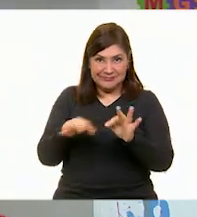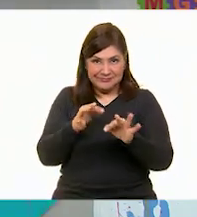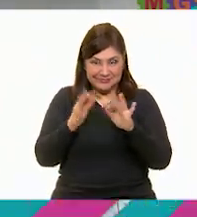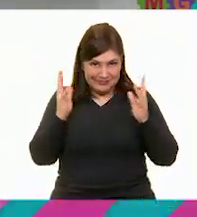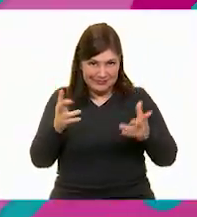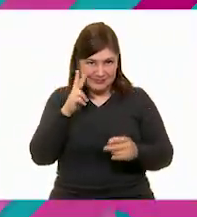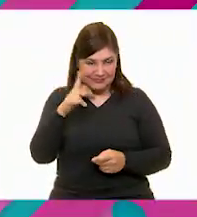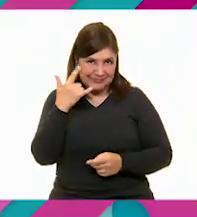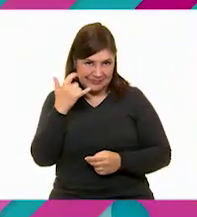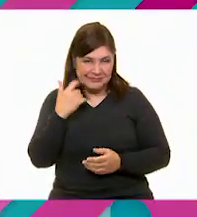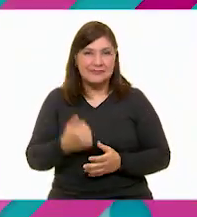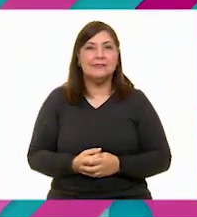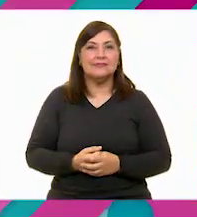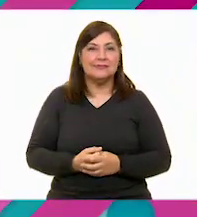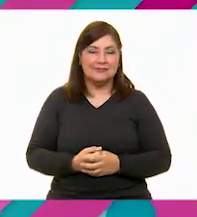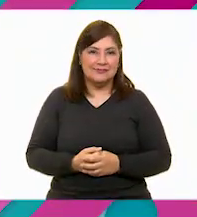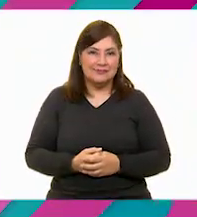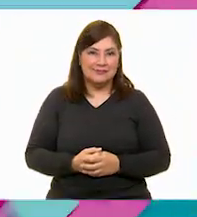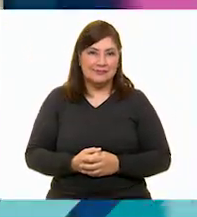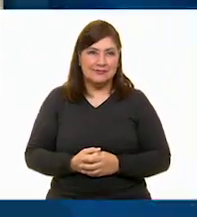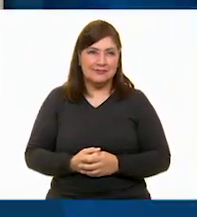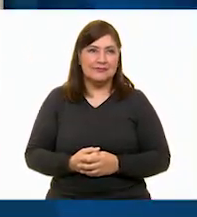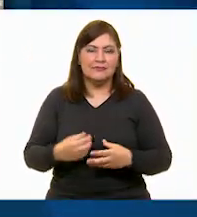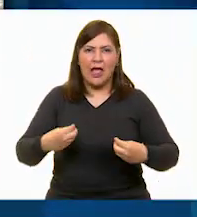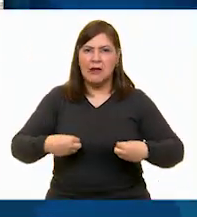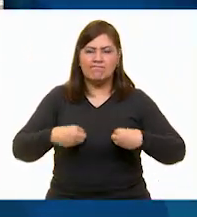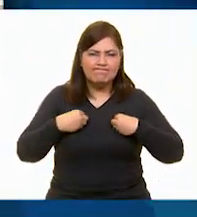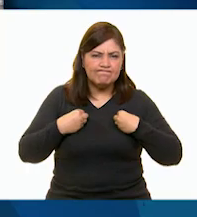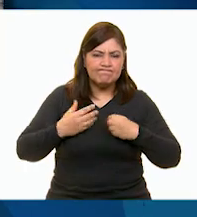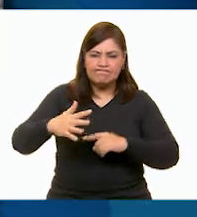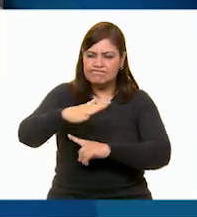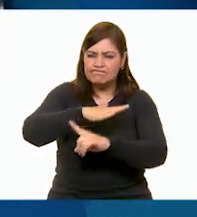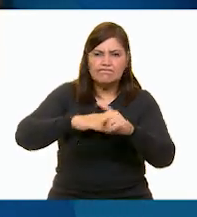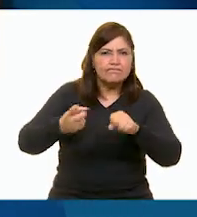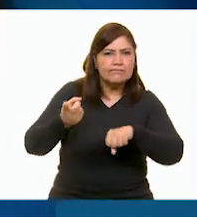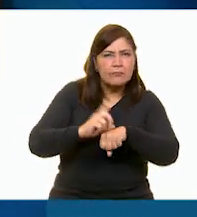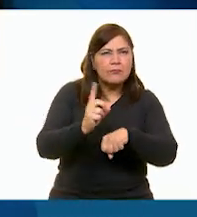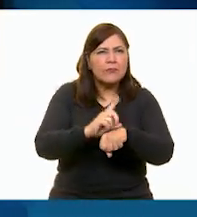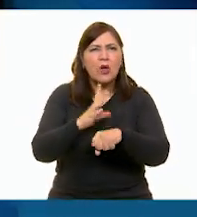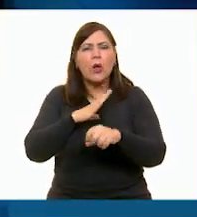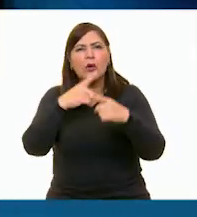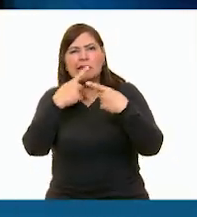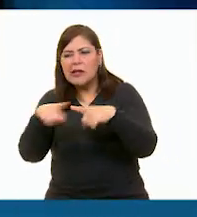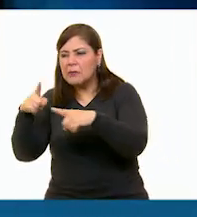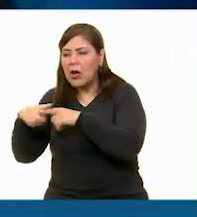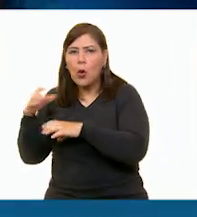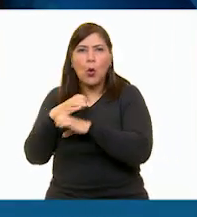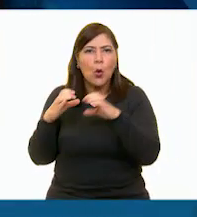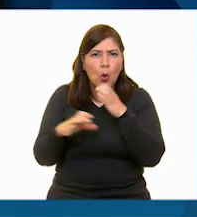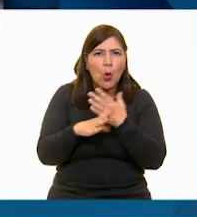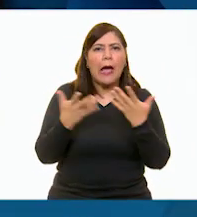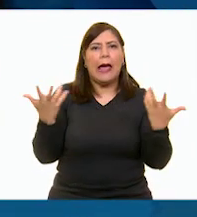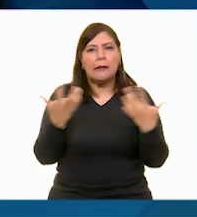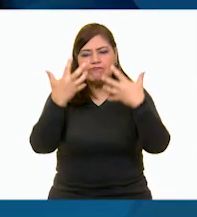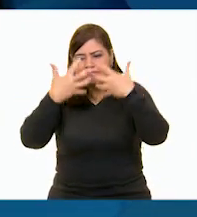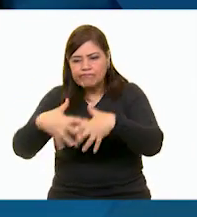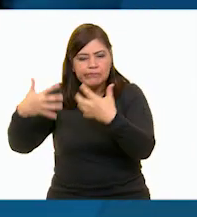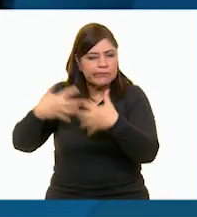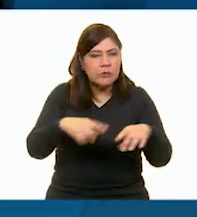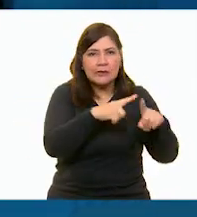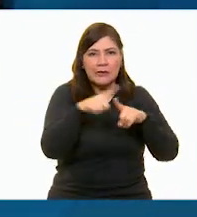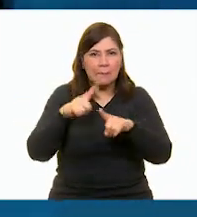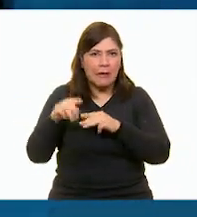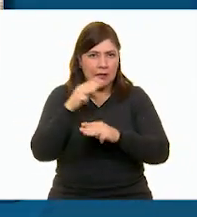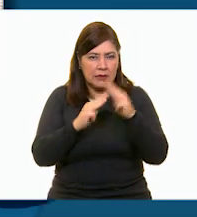Vamos a verlo entonces. En la vida cotidiana estamos rodeados de objetos elaborados con diferentes materiales.